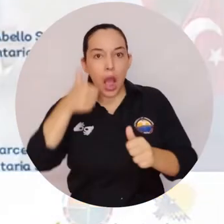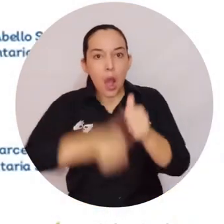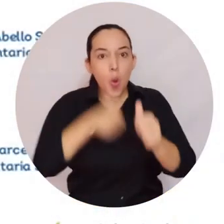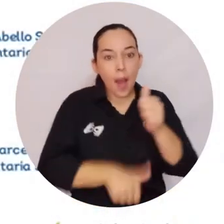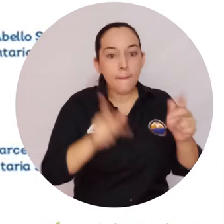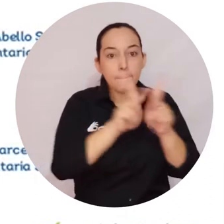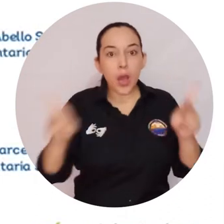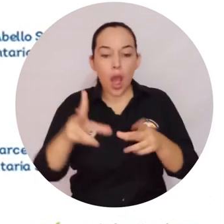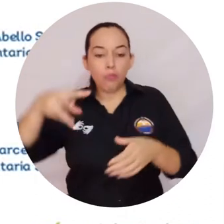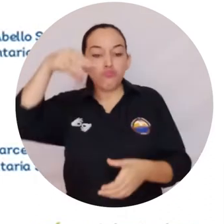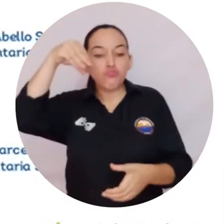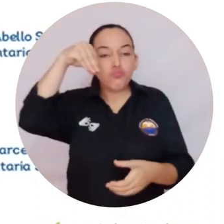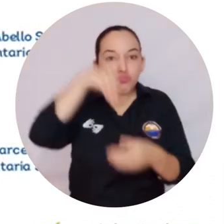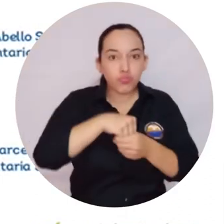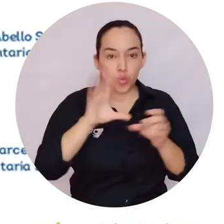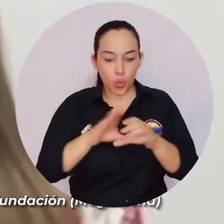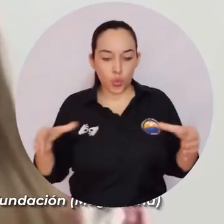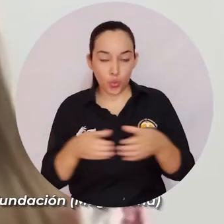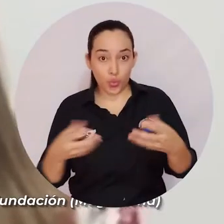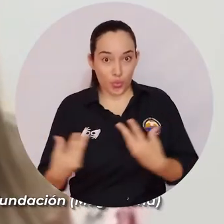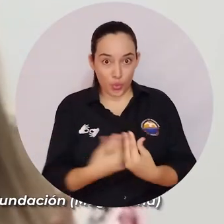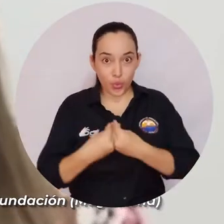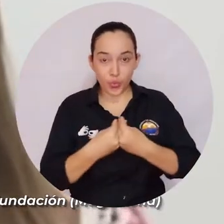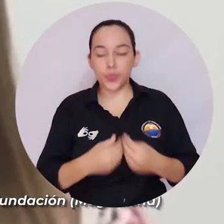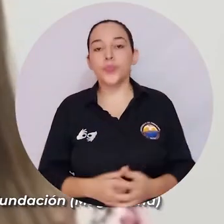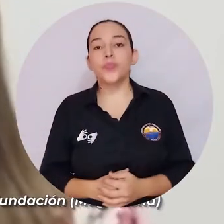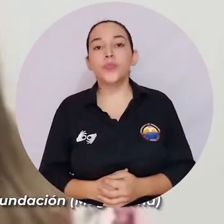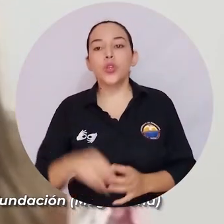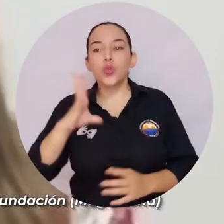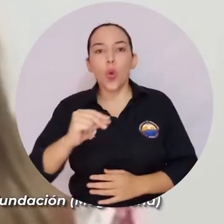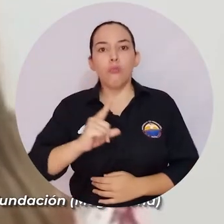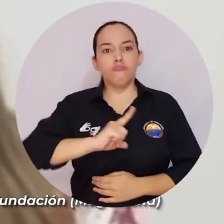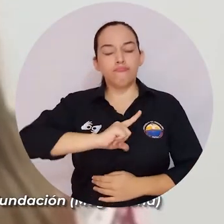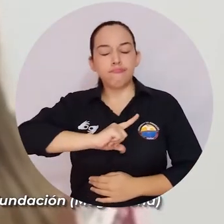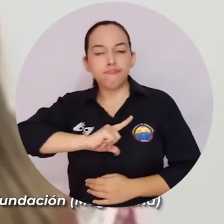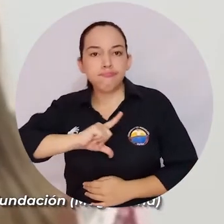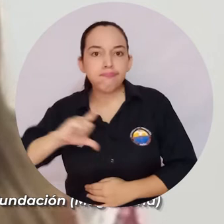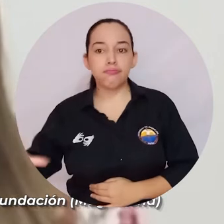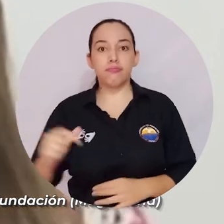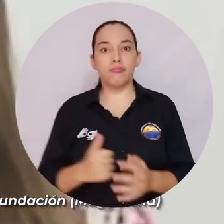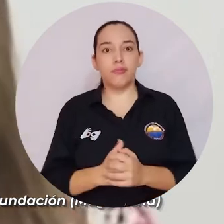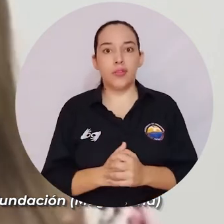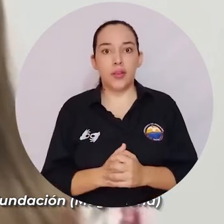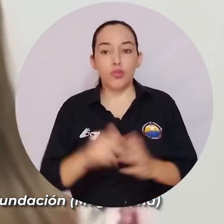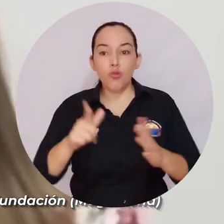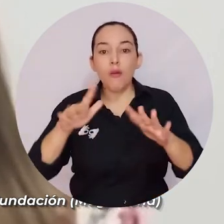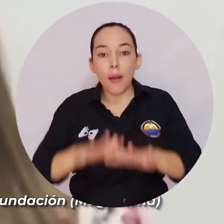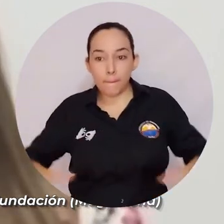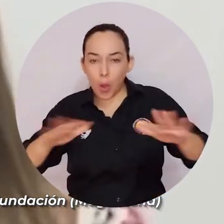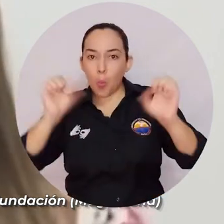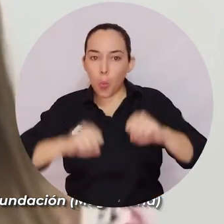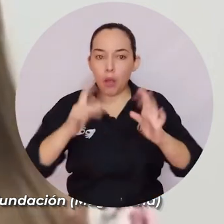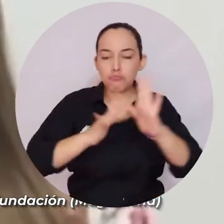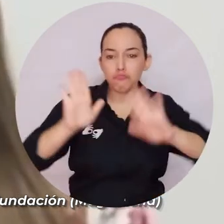que pertenecen a este Parlamento. Mi objetivo es fomentar el liderazgo, propiciar estos